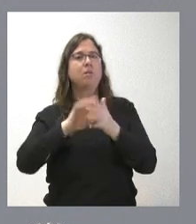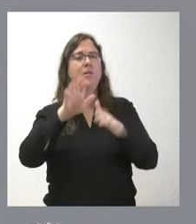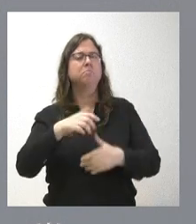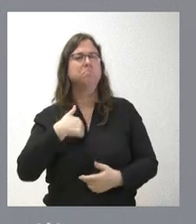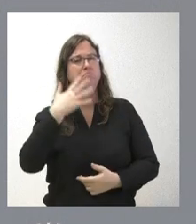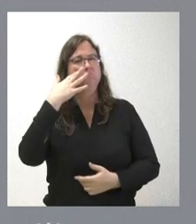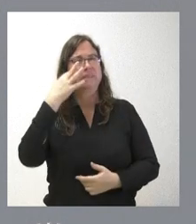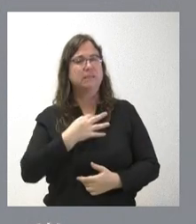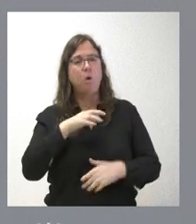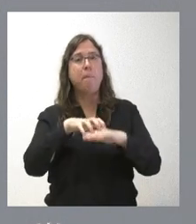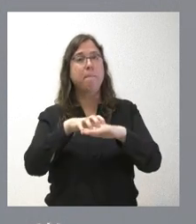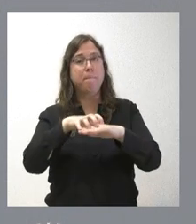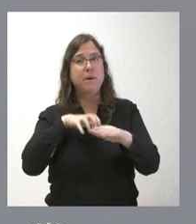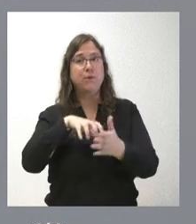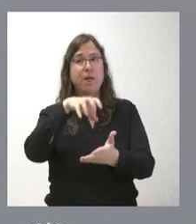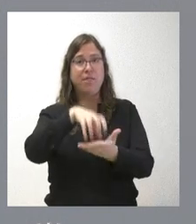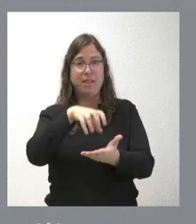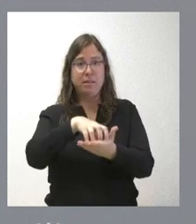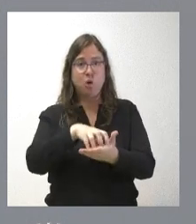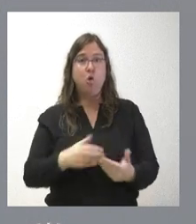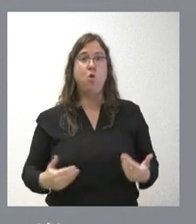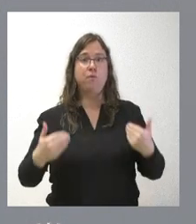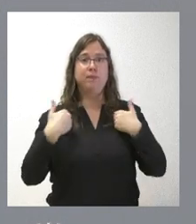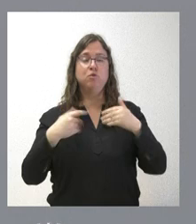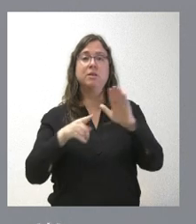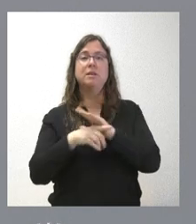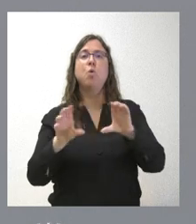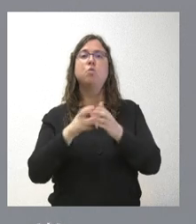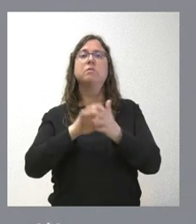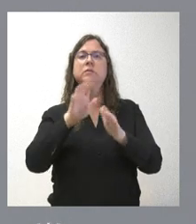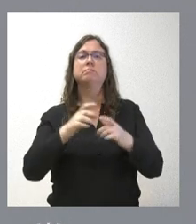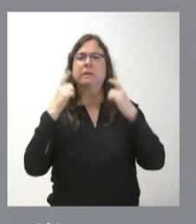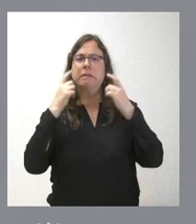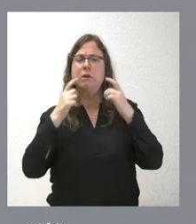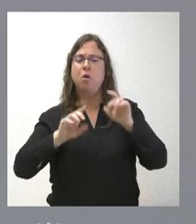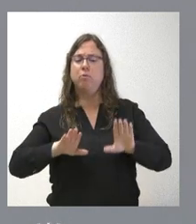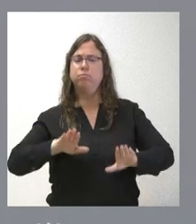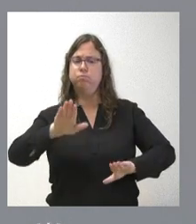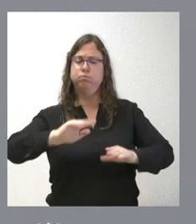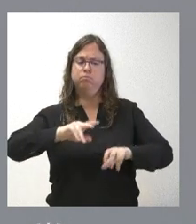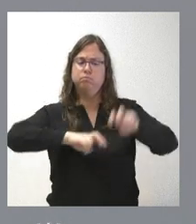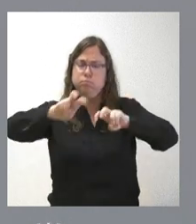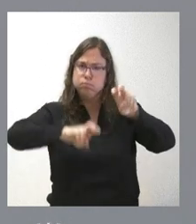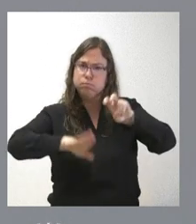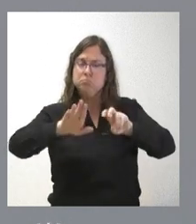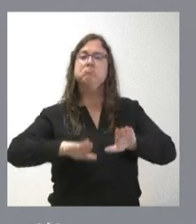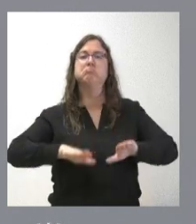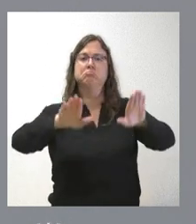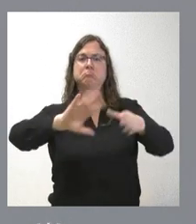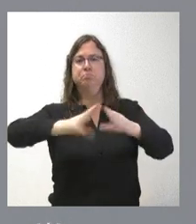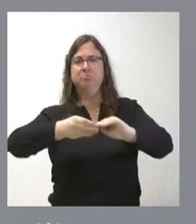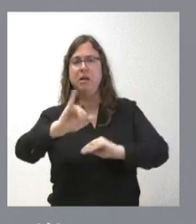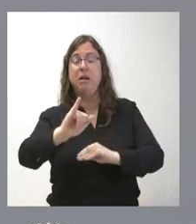pues, yo creo que en la mayor parte de estos centros, que son de la Junta de Castilla y León, sí hemos procurado eliminar las barreras. Si en algunos existiera alguna